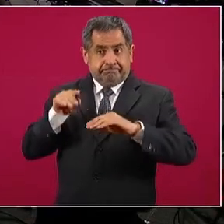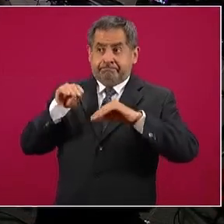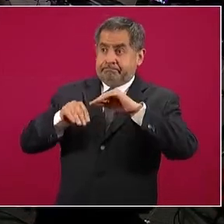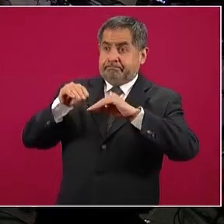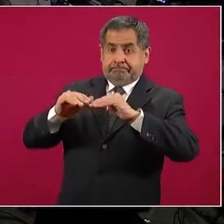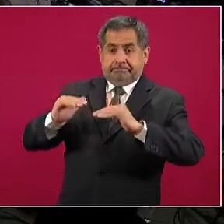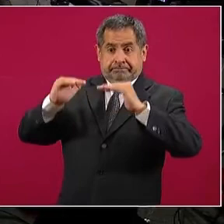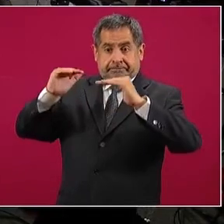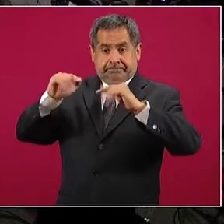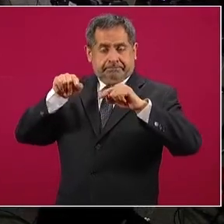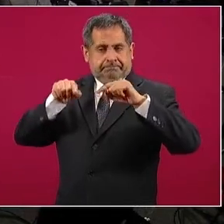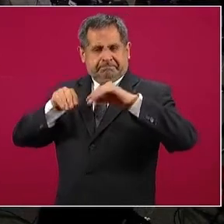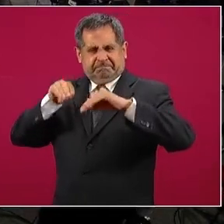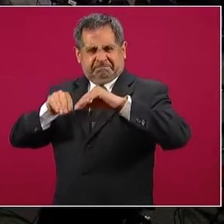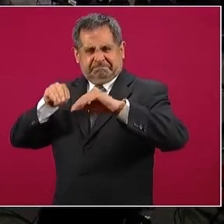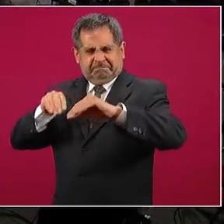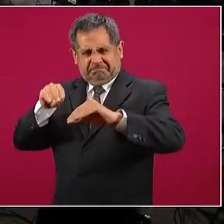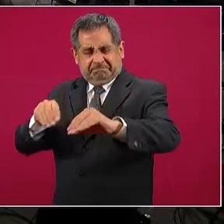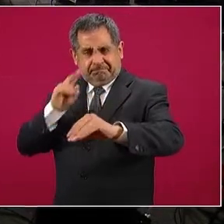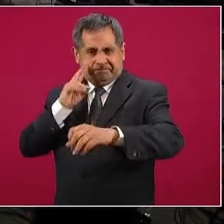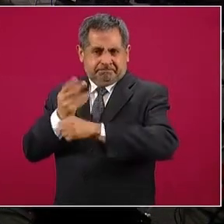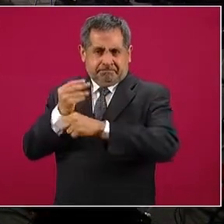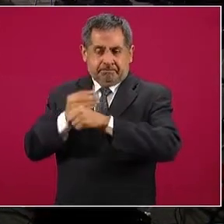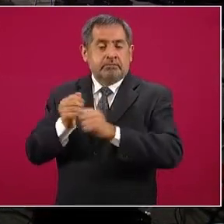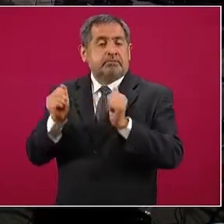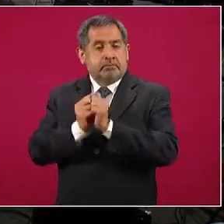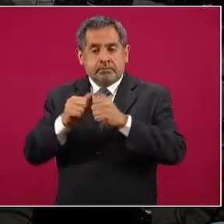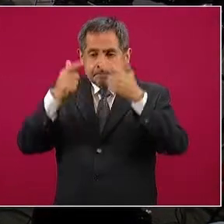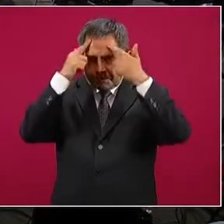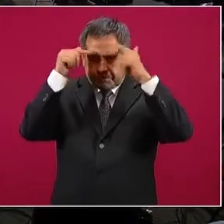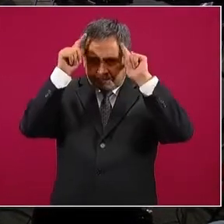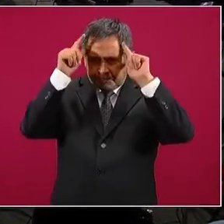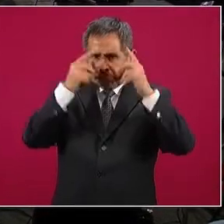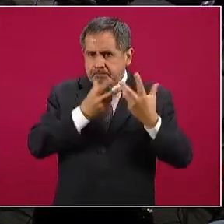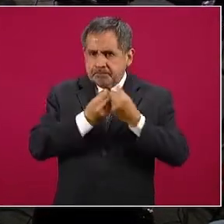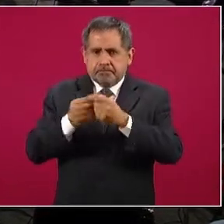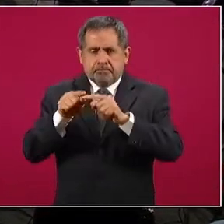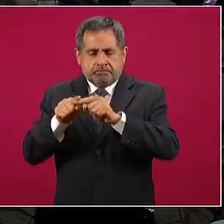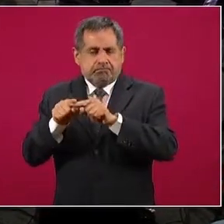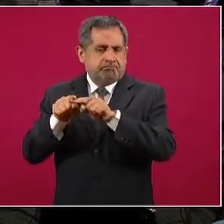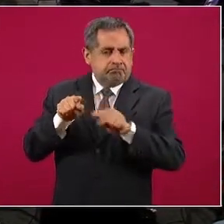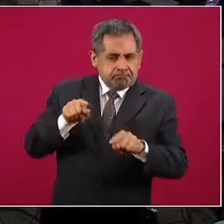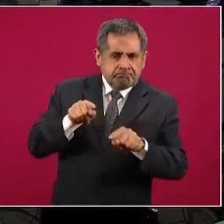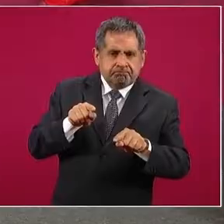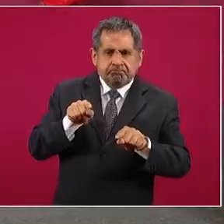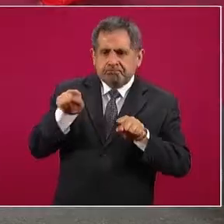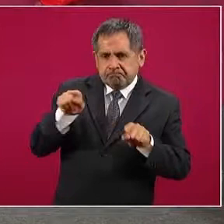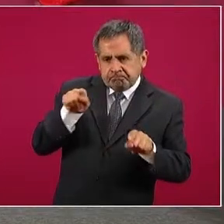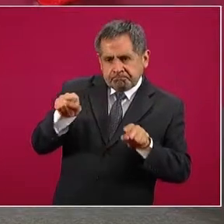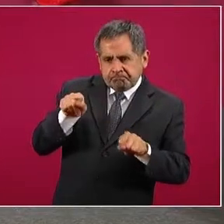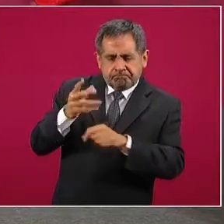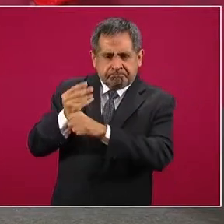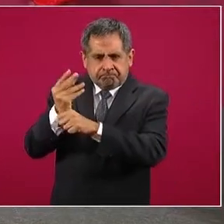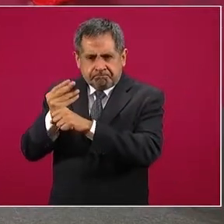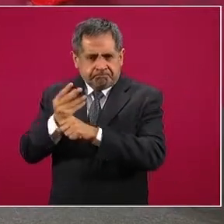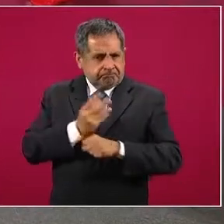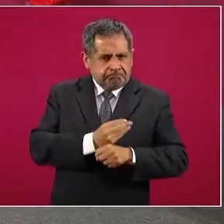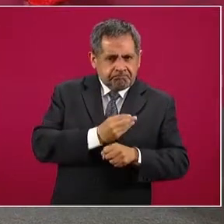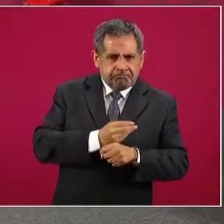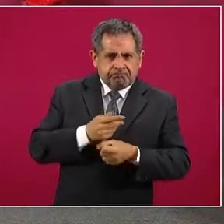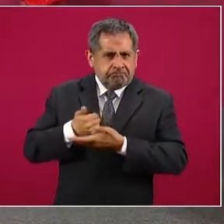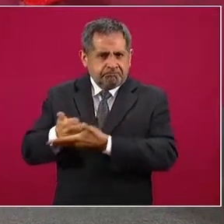y la Marina, la parte baja, ayudando.